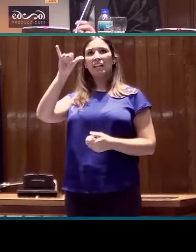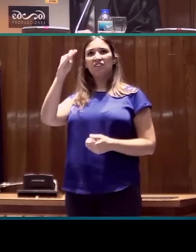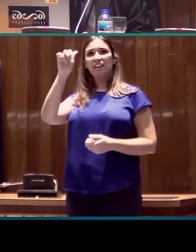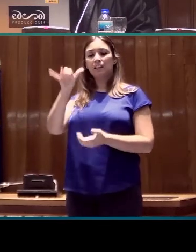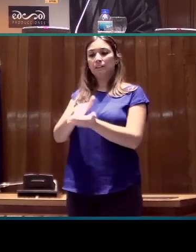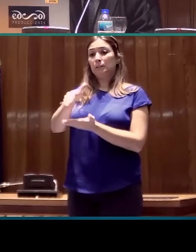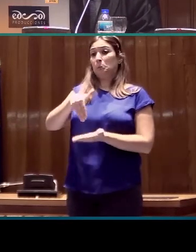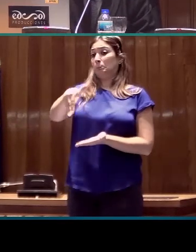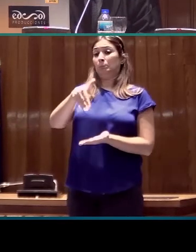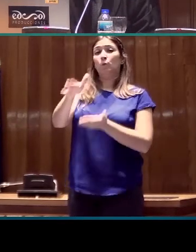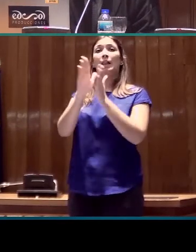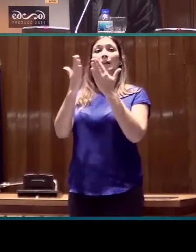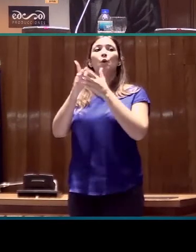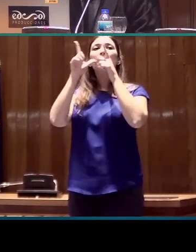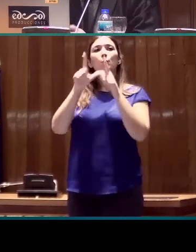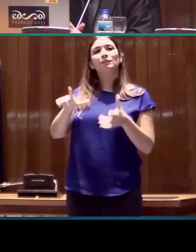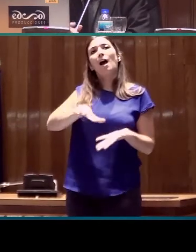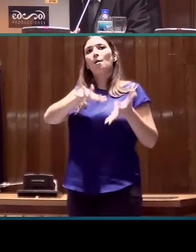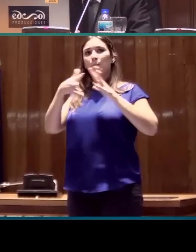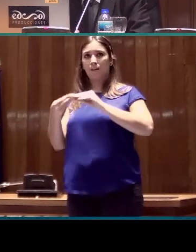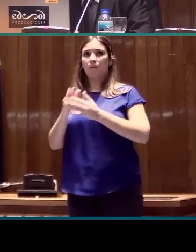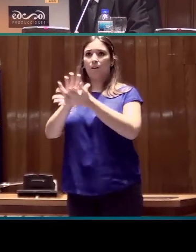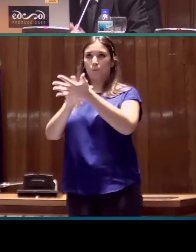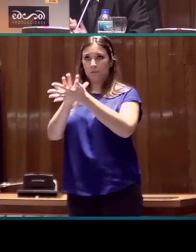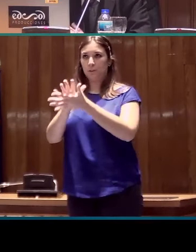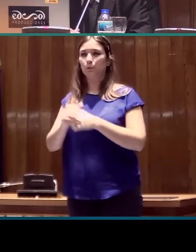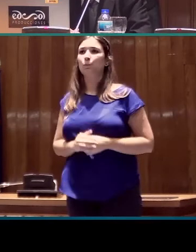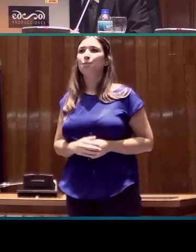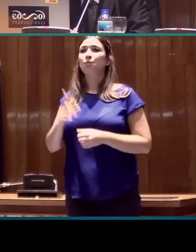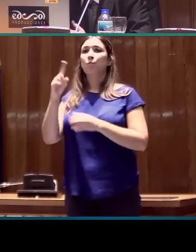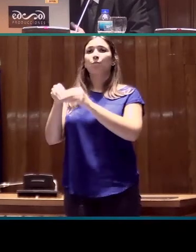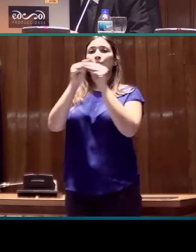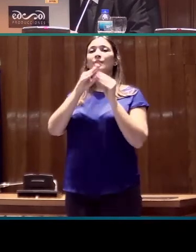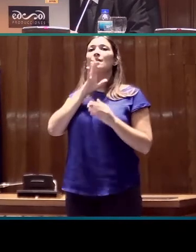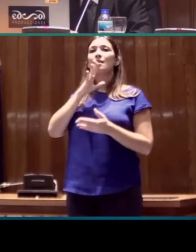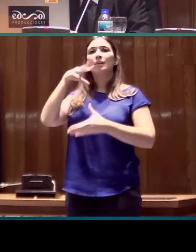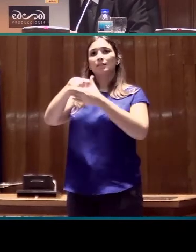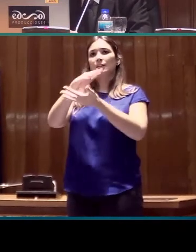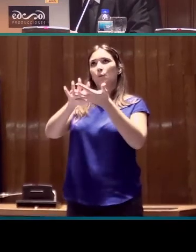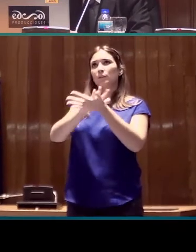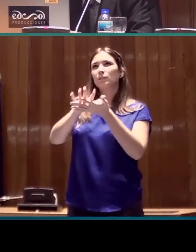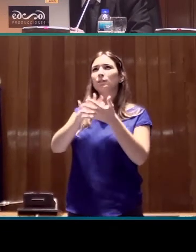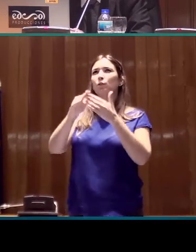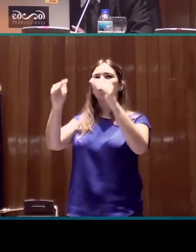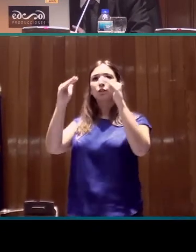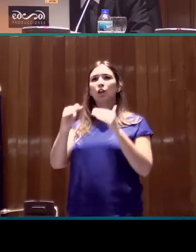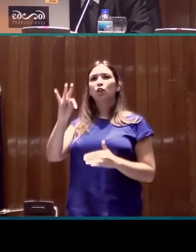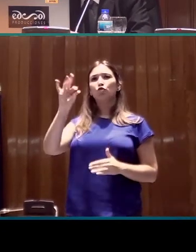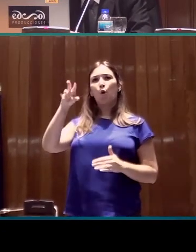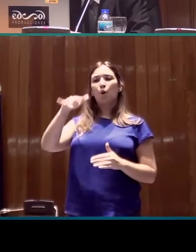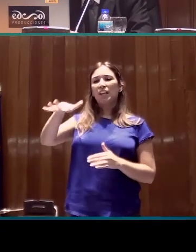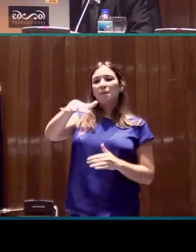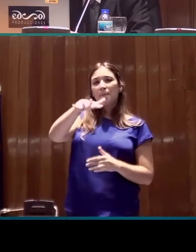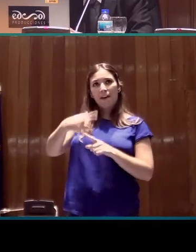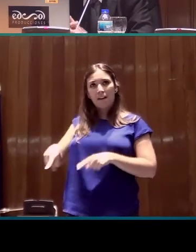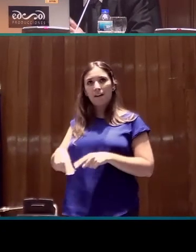saldrá un libro de lingüística aplicada a la lengua de signos. El universo frasiológico en la lengua de signos española, toponimia de la lengua de